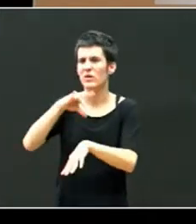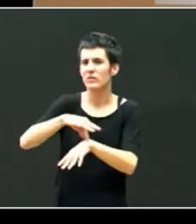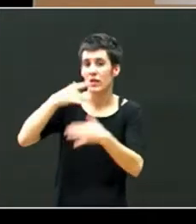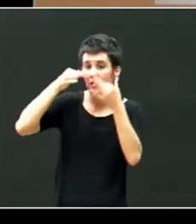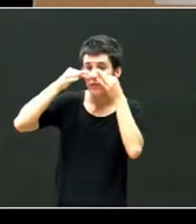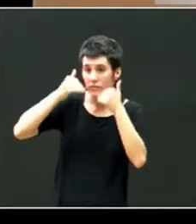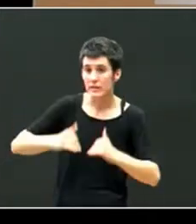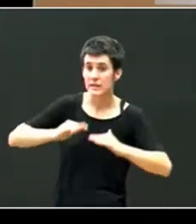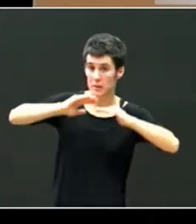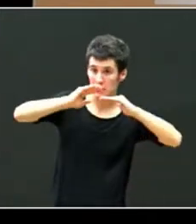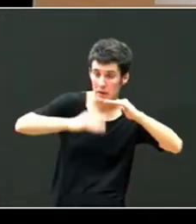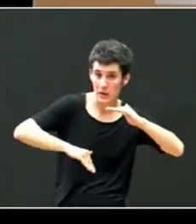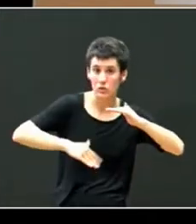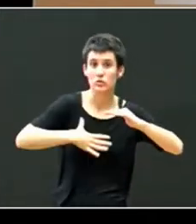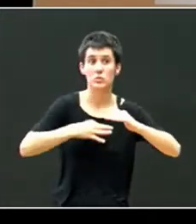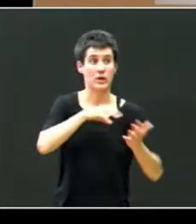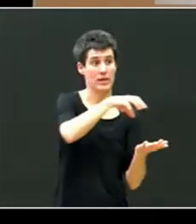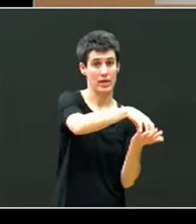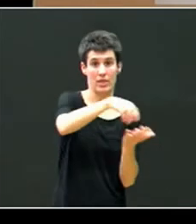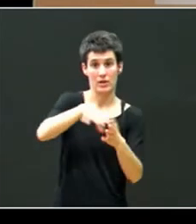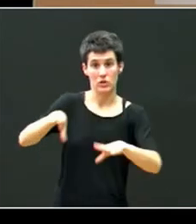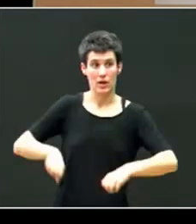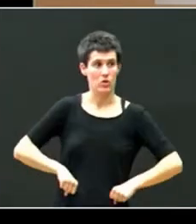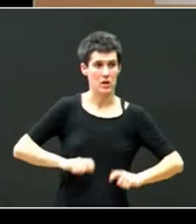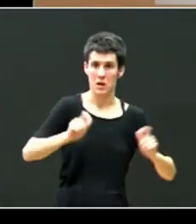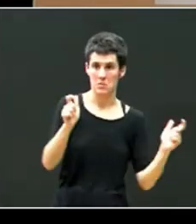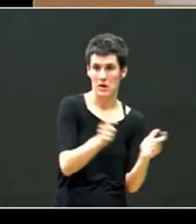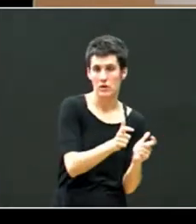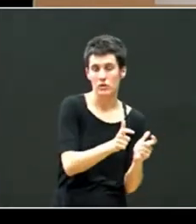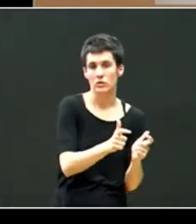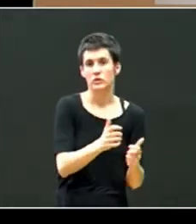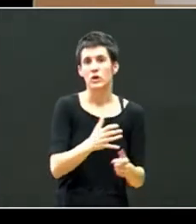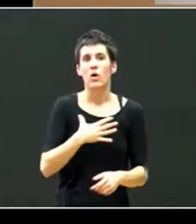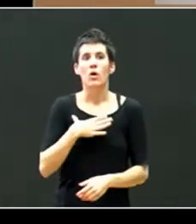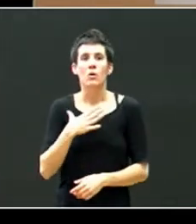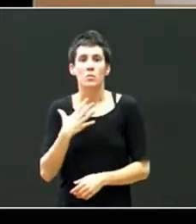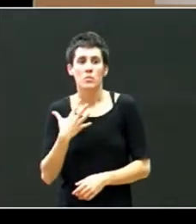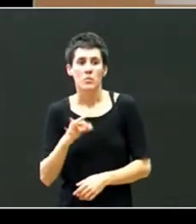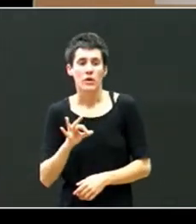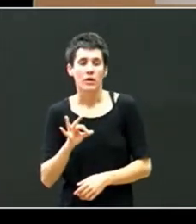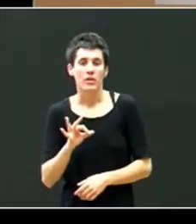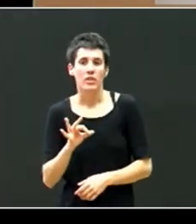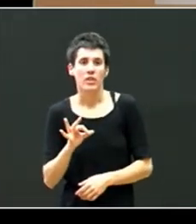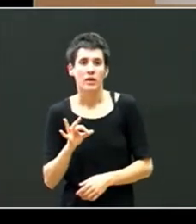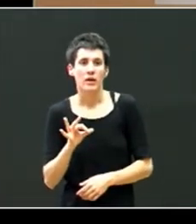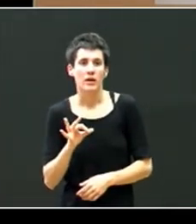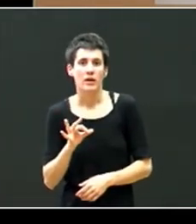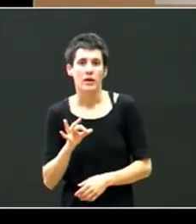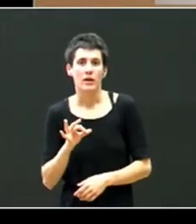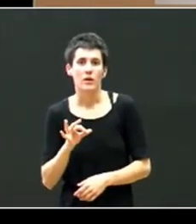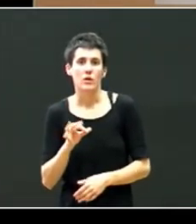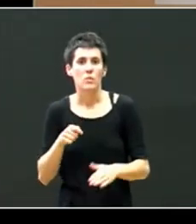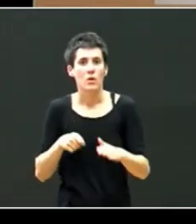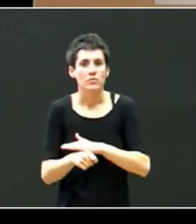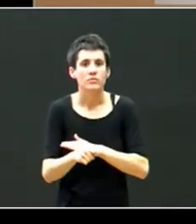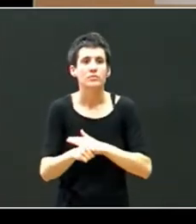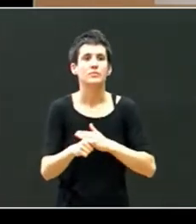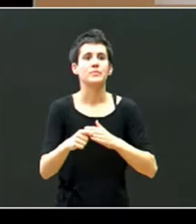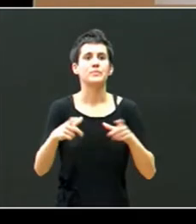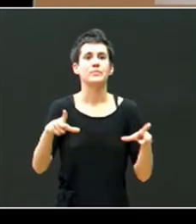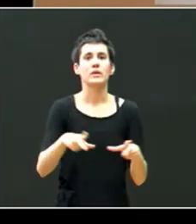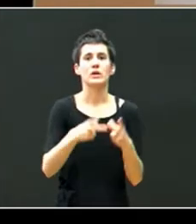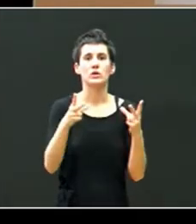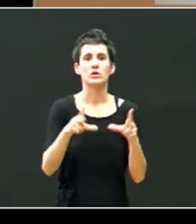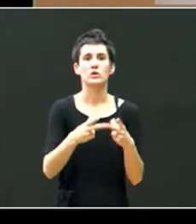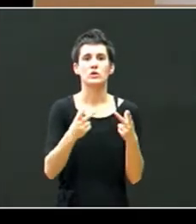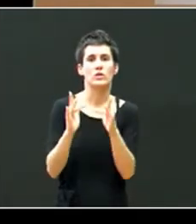puede disminuir la creación de centros de acogida se puede reducir las impresiones en inserción social en la vida adulta y